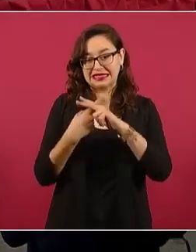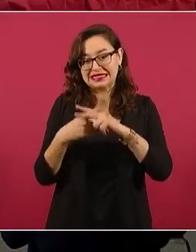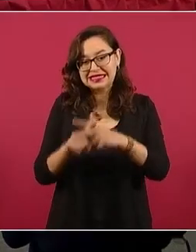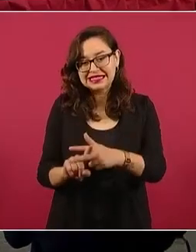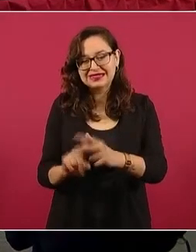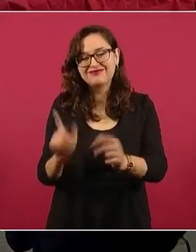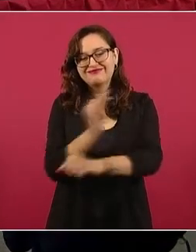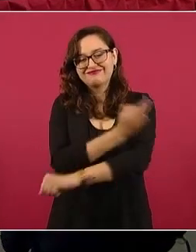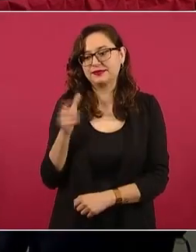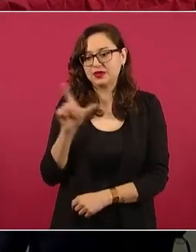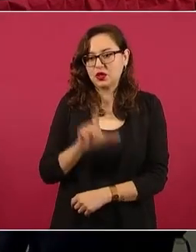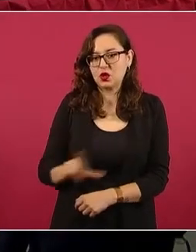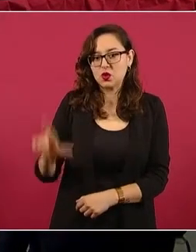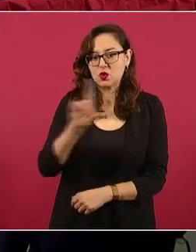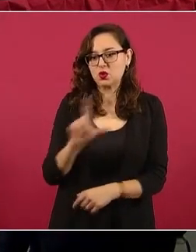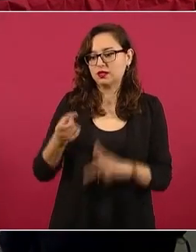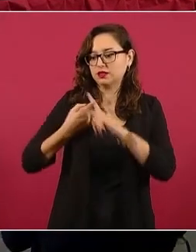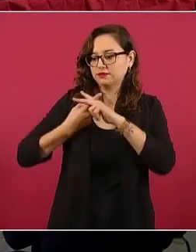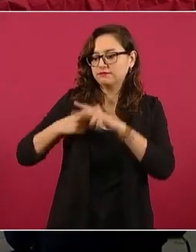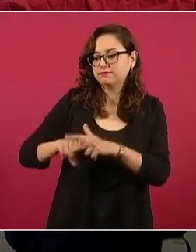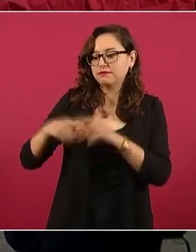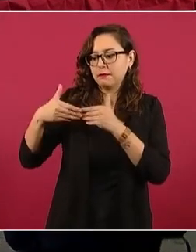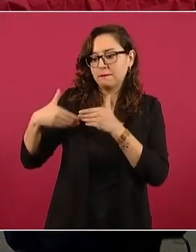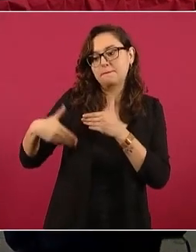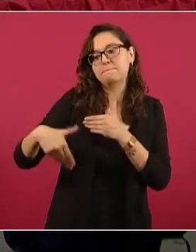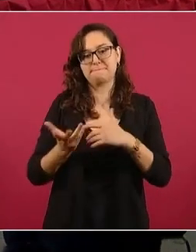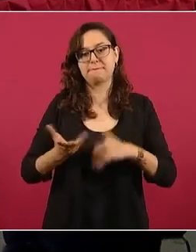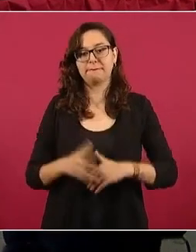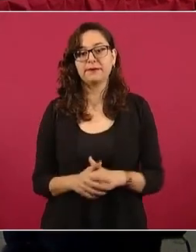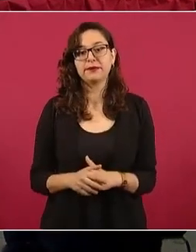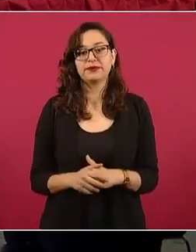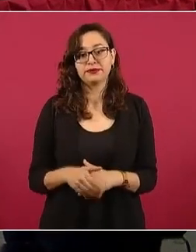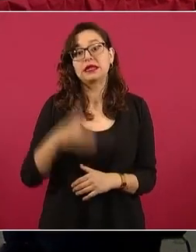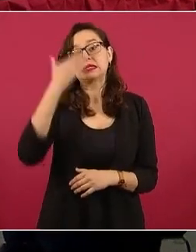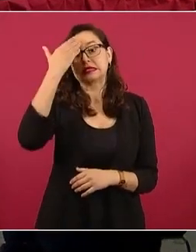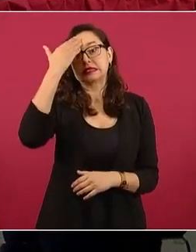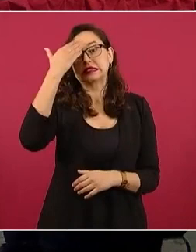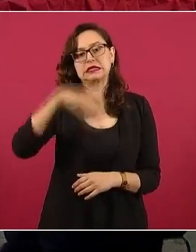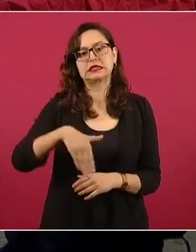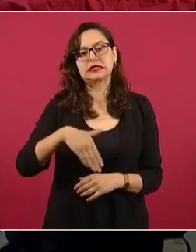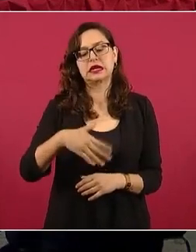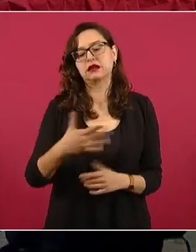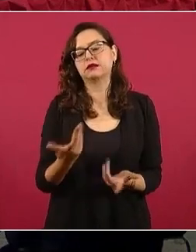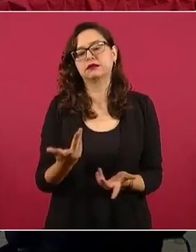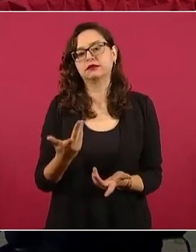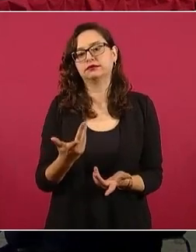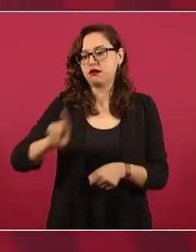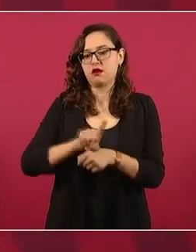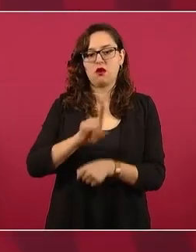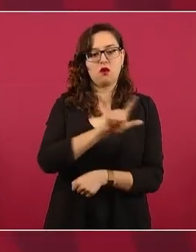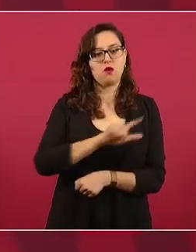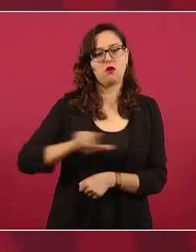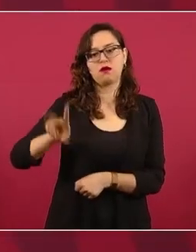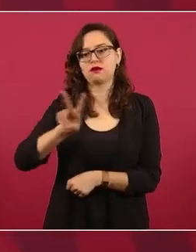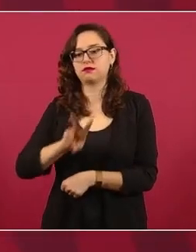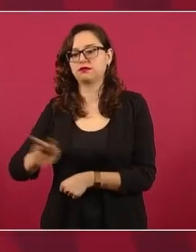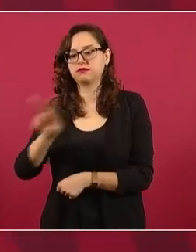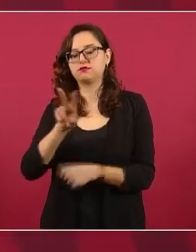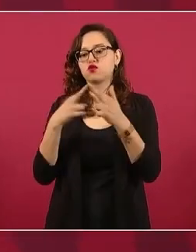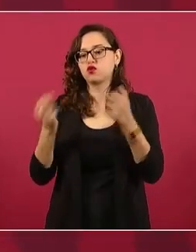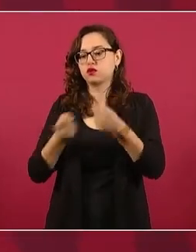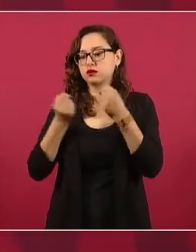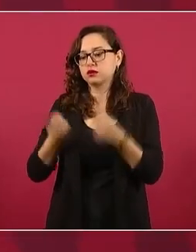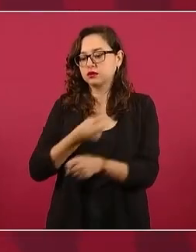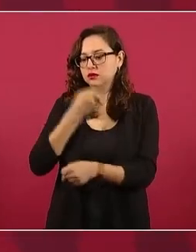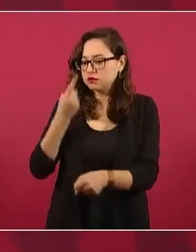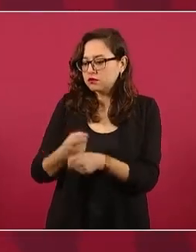Como ustedes saben, las reuniones de seguridad se llevan a cabo de lunes a viernes y sábado y domingo